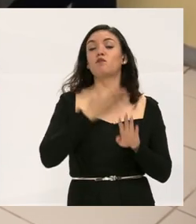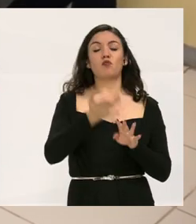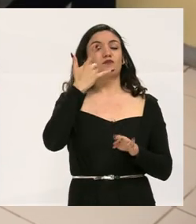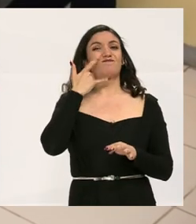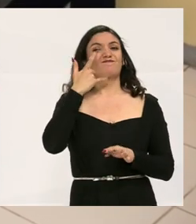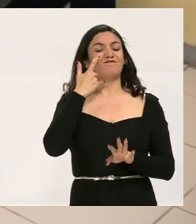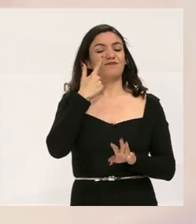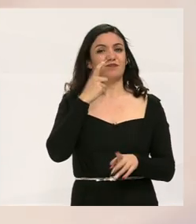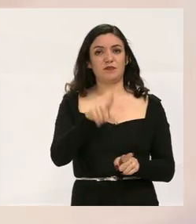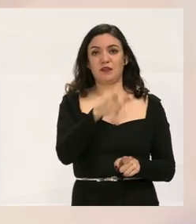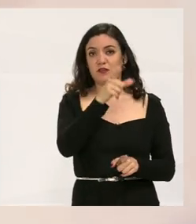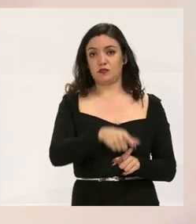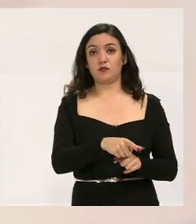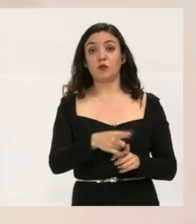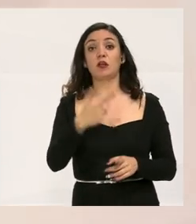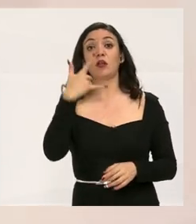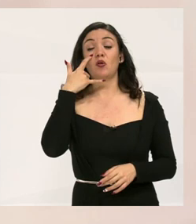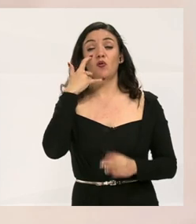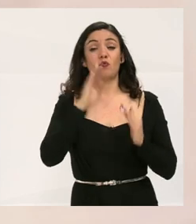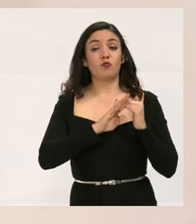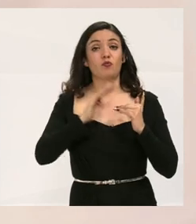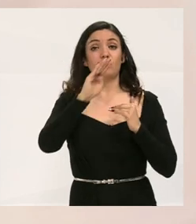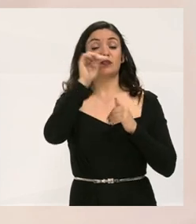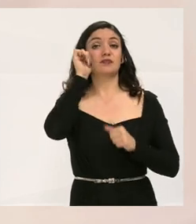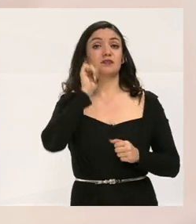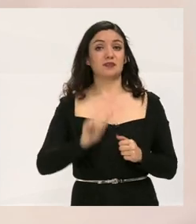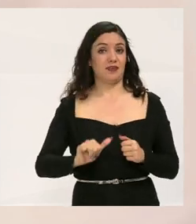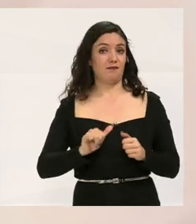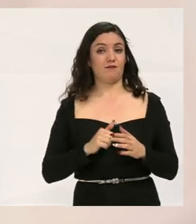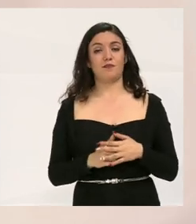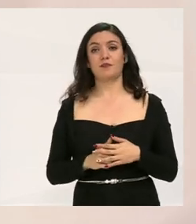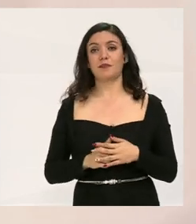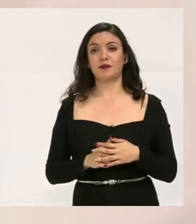Muy guerreros que son. Y luchadores.